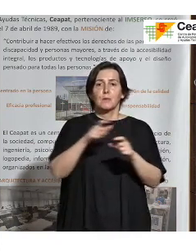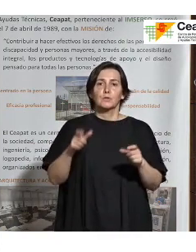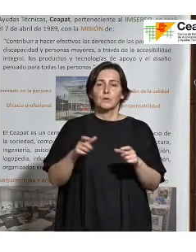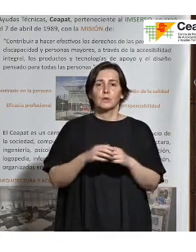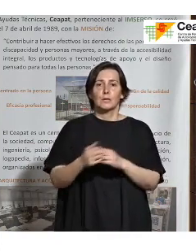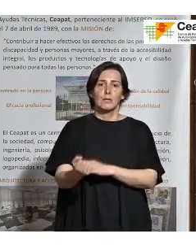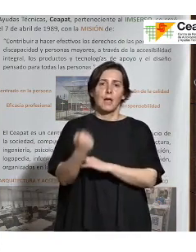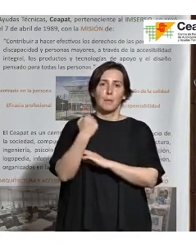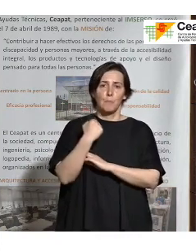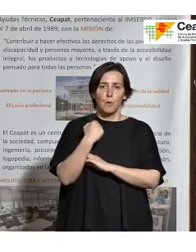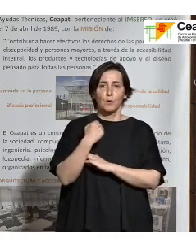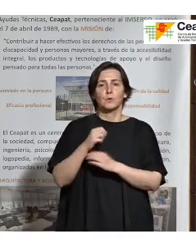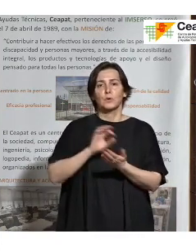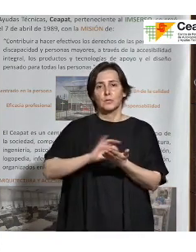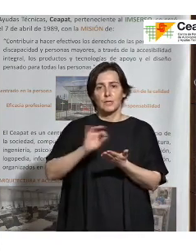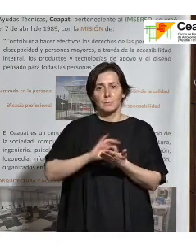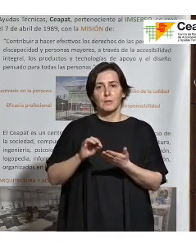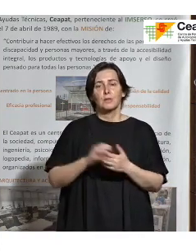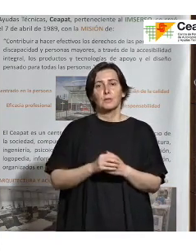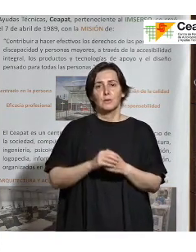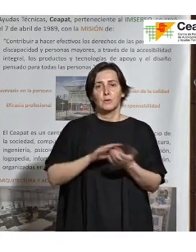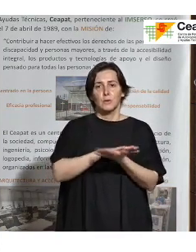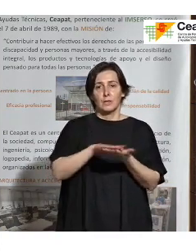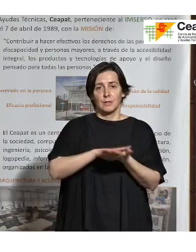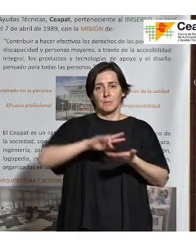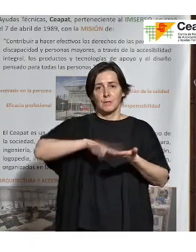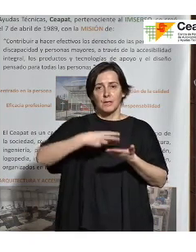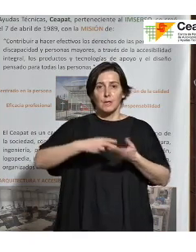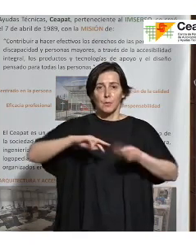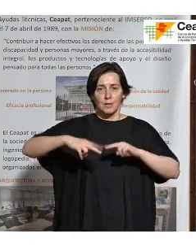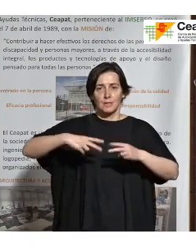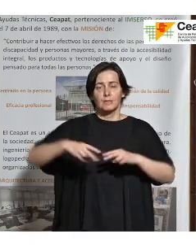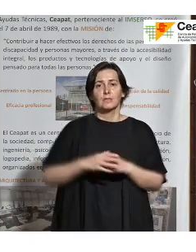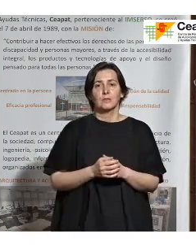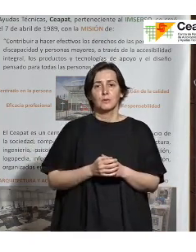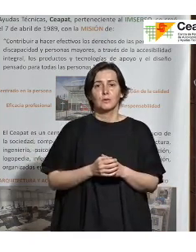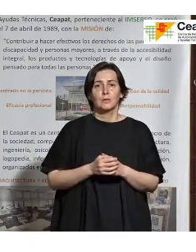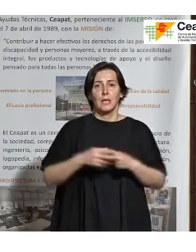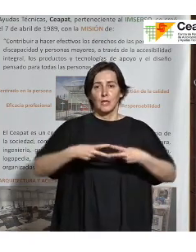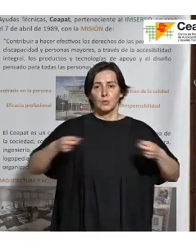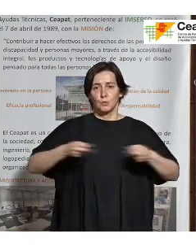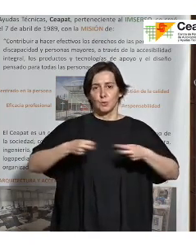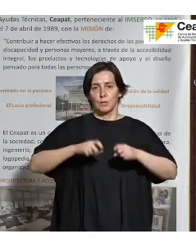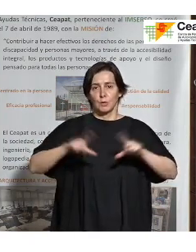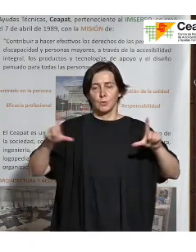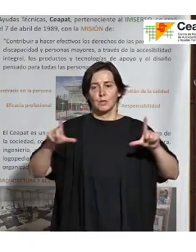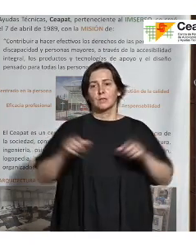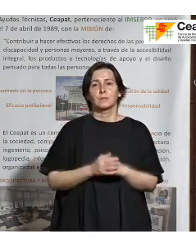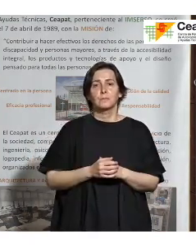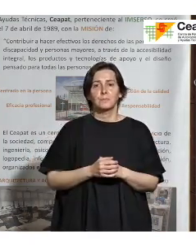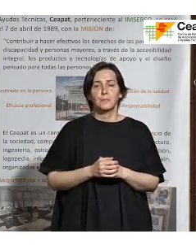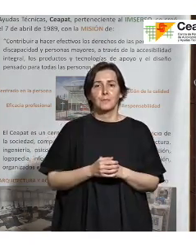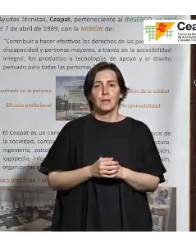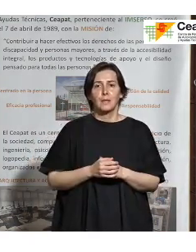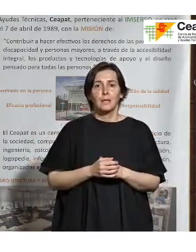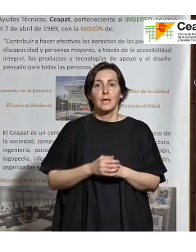apoyo en los servicios de interpretación en lengua de signos y subtitulado y bueno pues